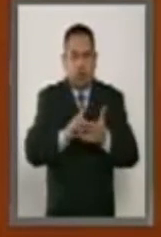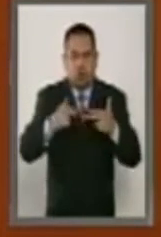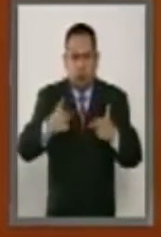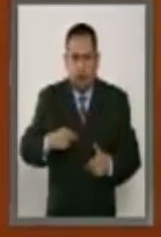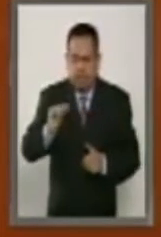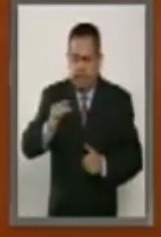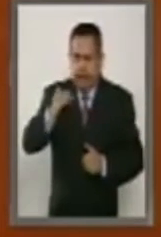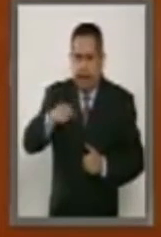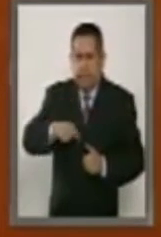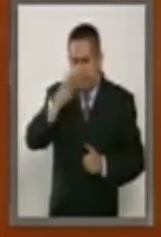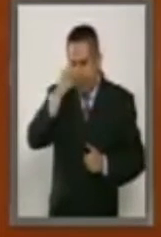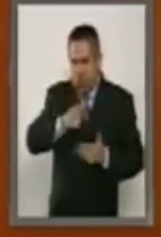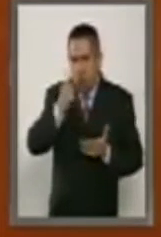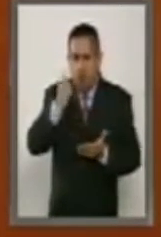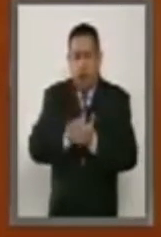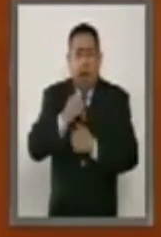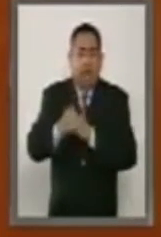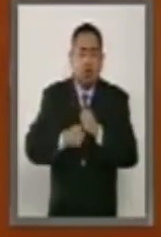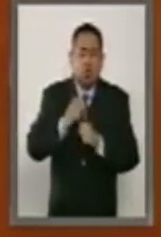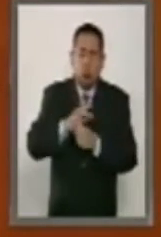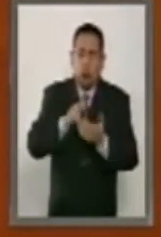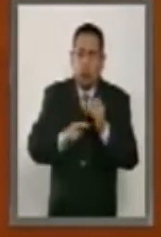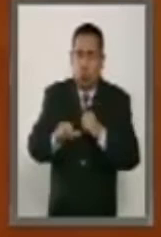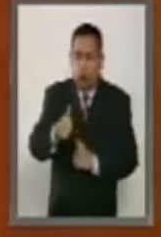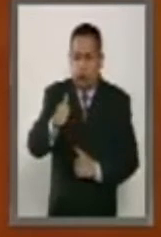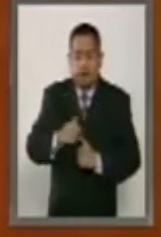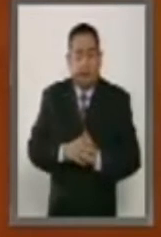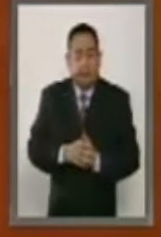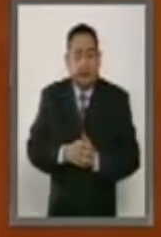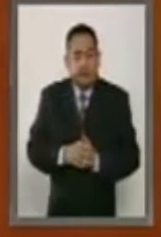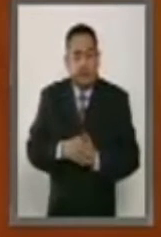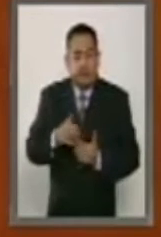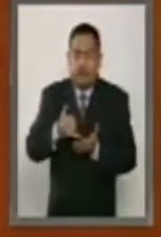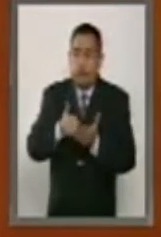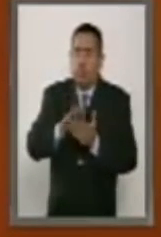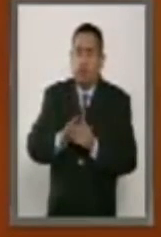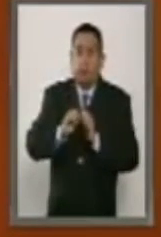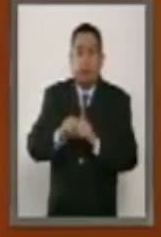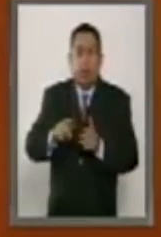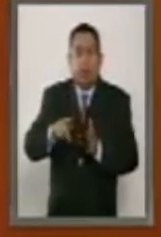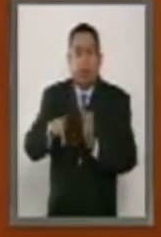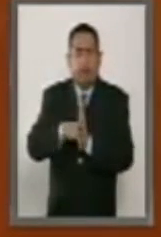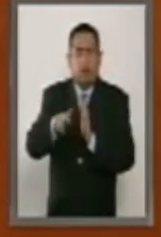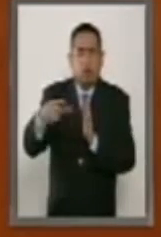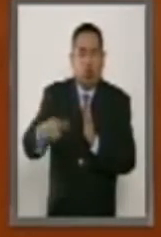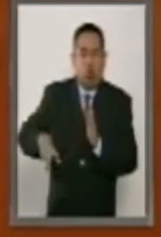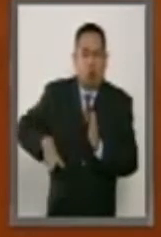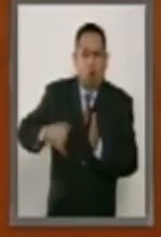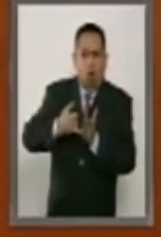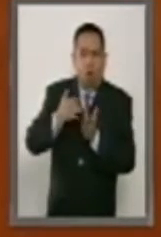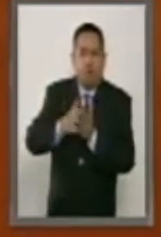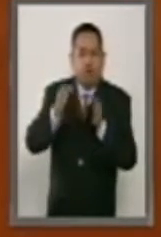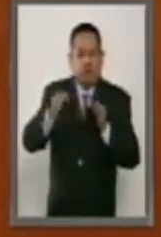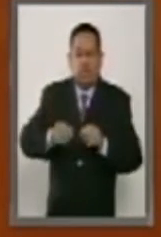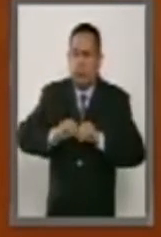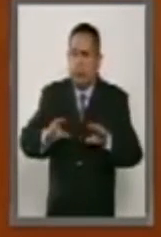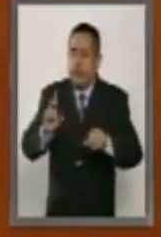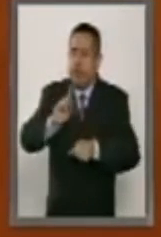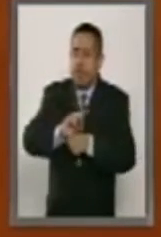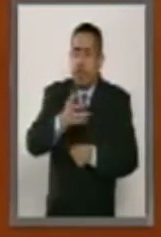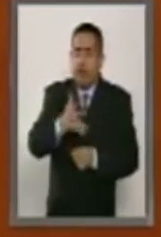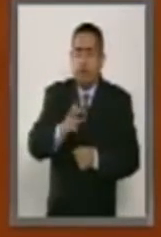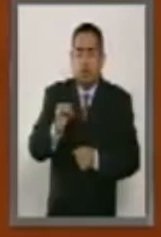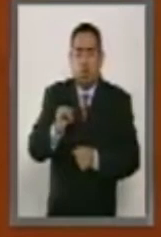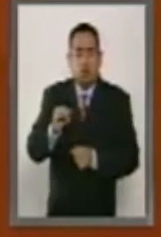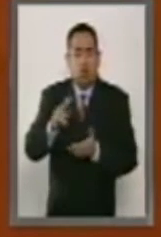se aprobó en nuestro país en 2011 y que se publicó en el Diario Oficial de la Federación el 10 de junio de